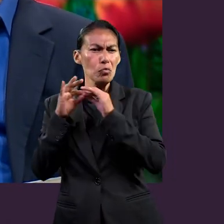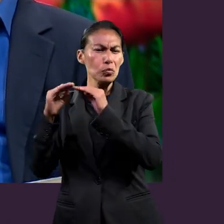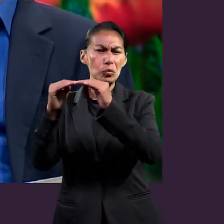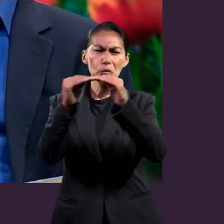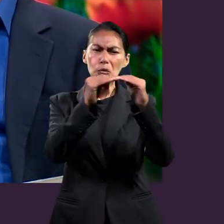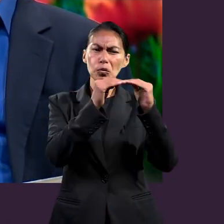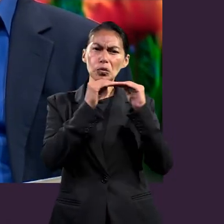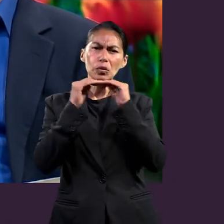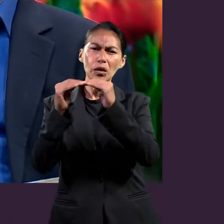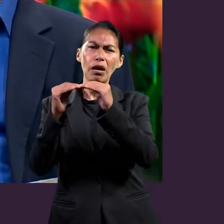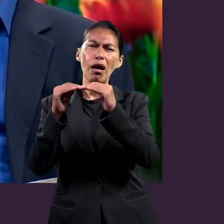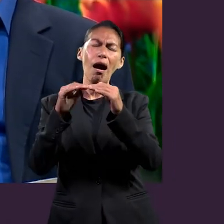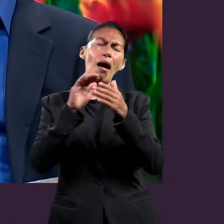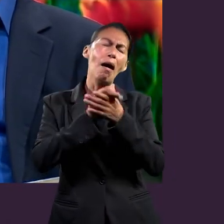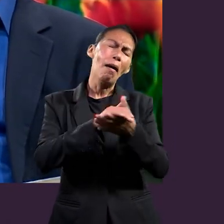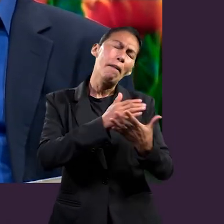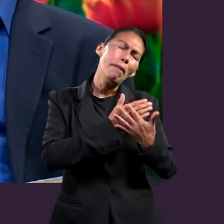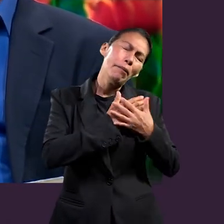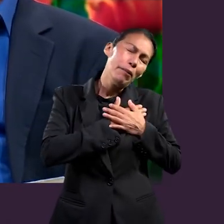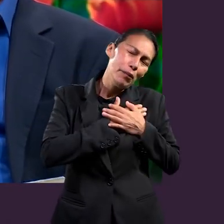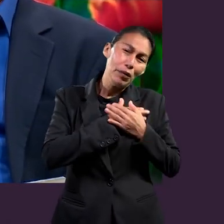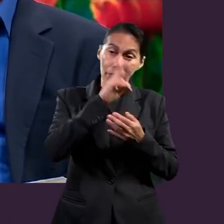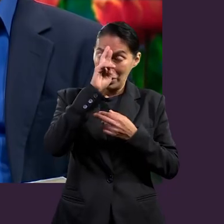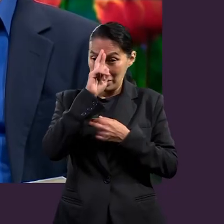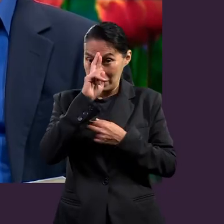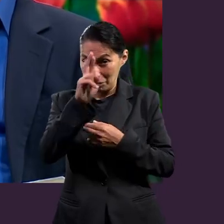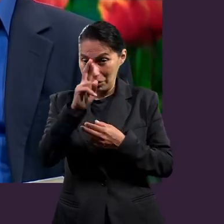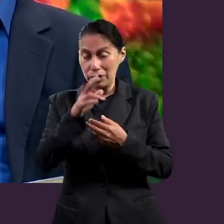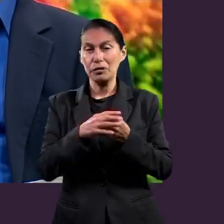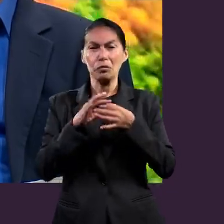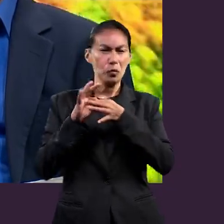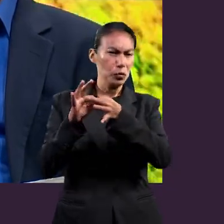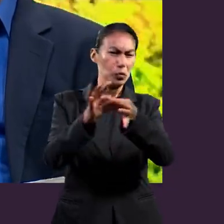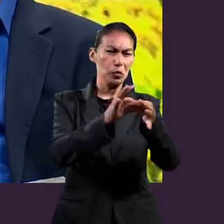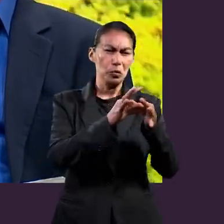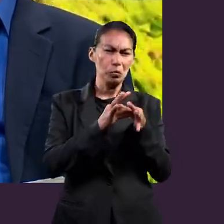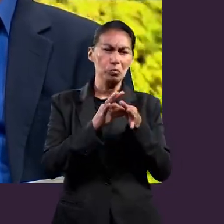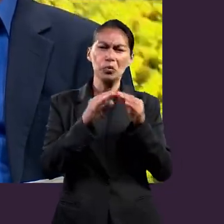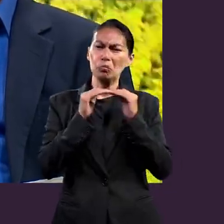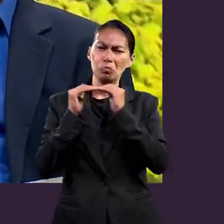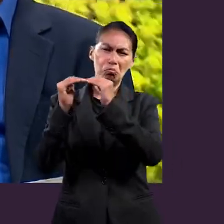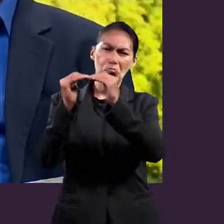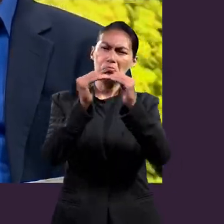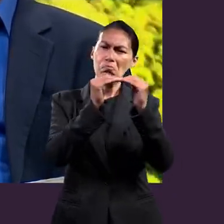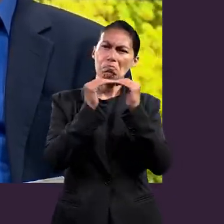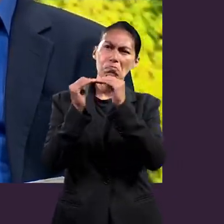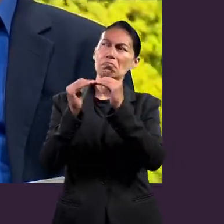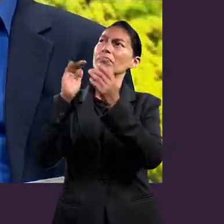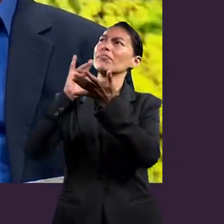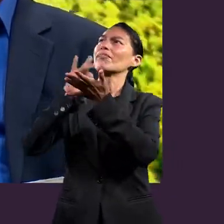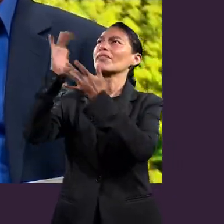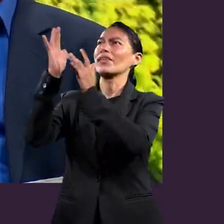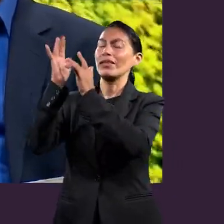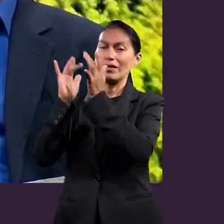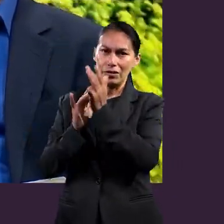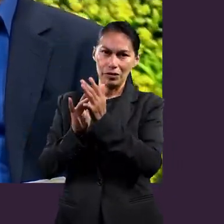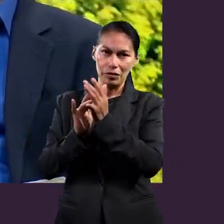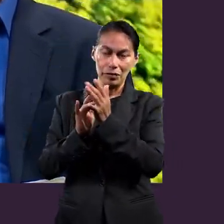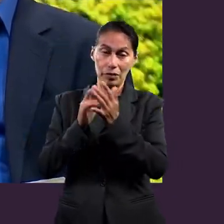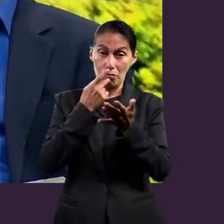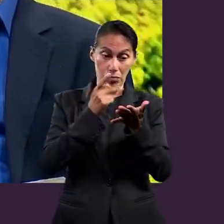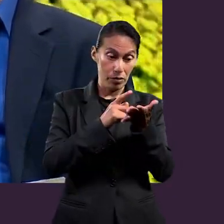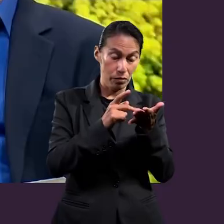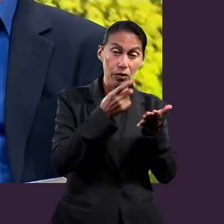relaciones de igualdad, de fraternidad, de compañerismo y de respeto, donde todos somos